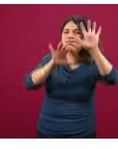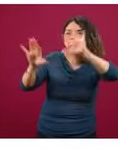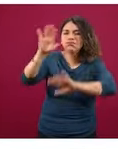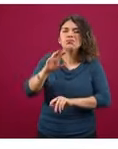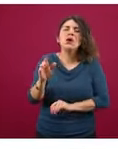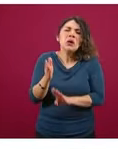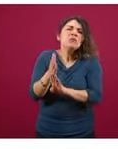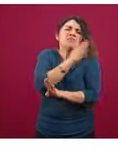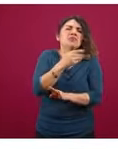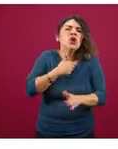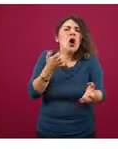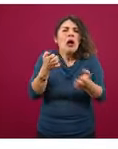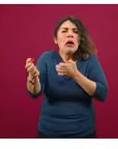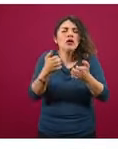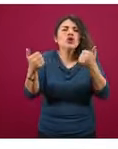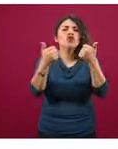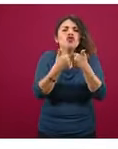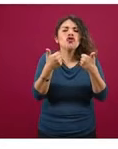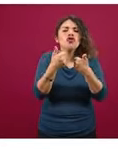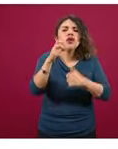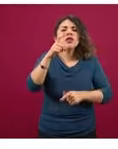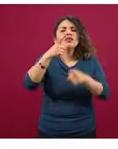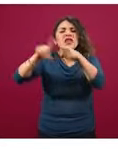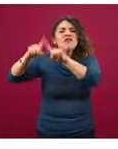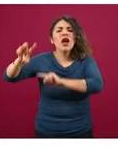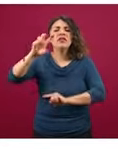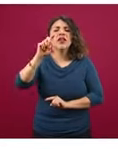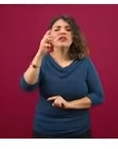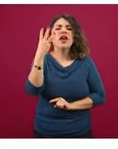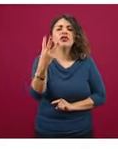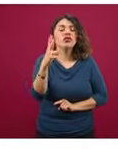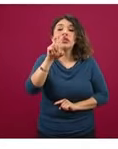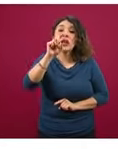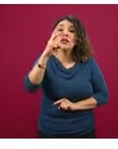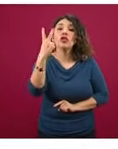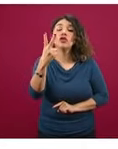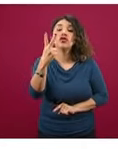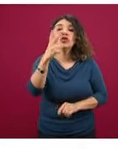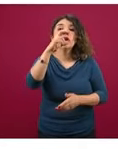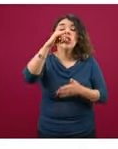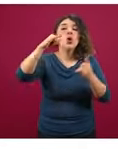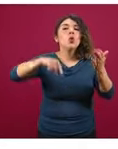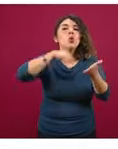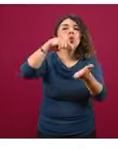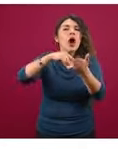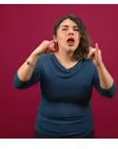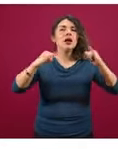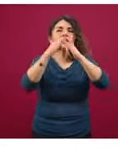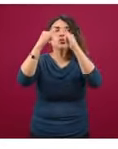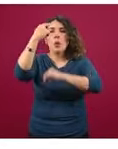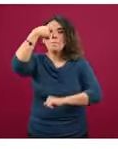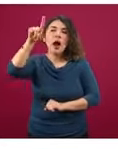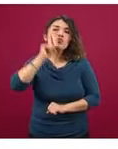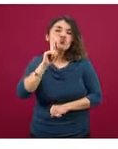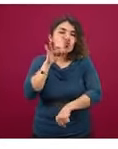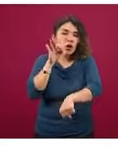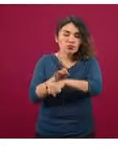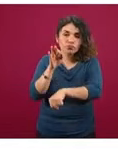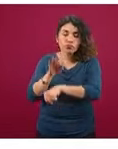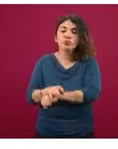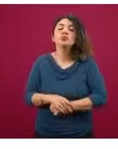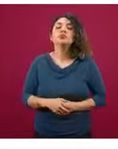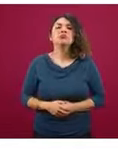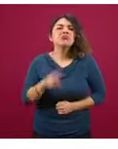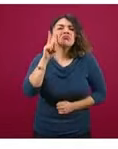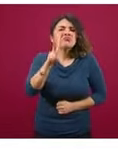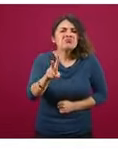hicimos con las 32 IMEF, las instancias estatales de las mujeres, para ver qué habían